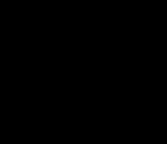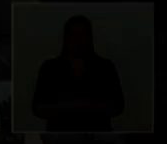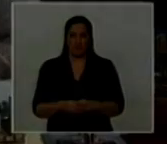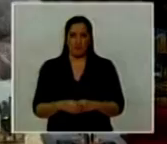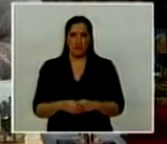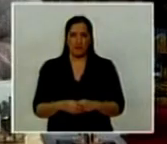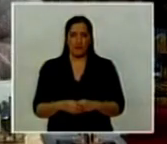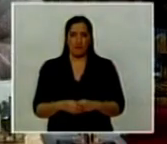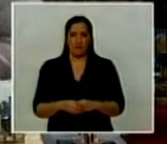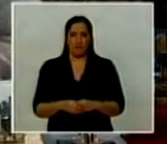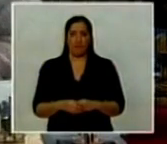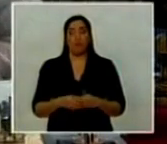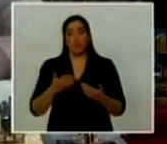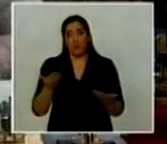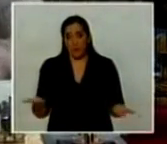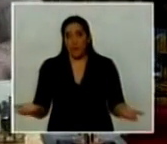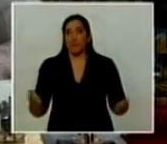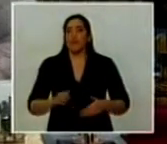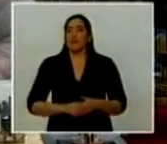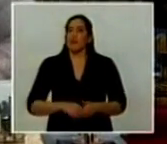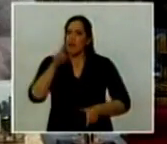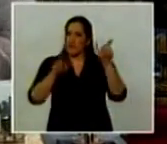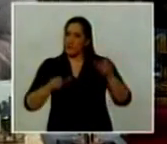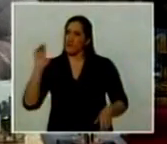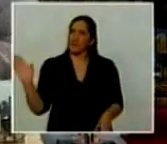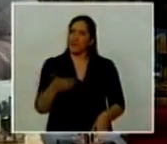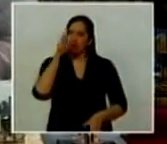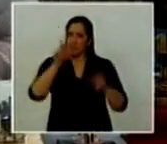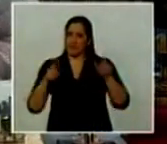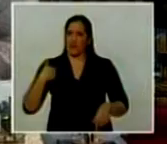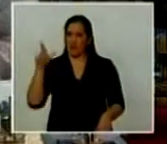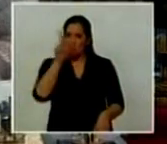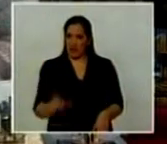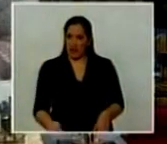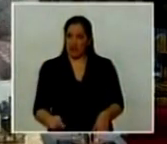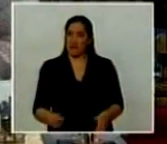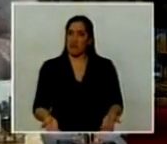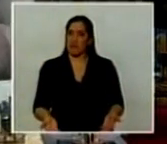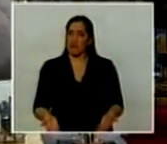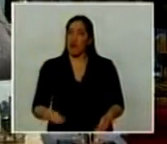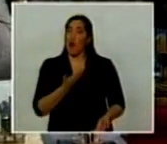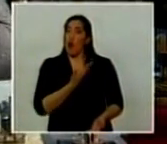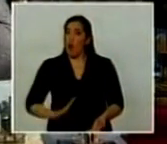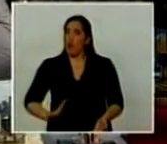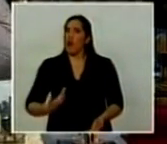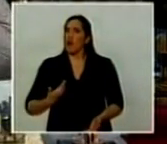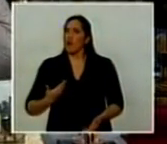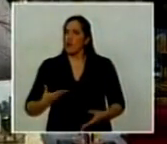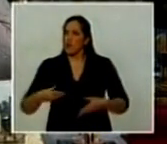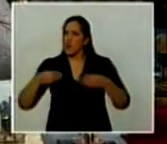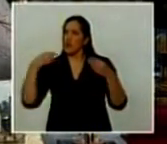Bueno, compatriotas, muchas veces los gobiernos tienen como obligación